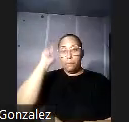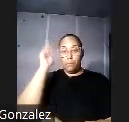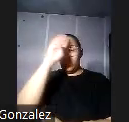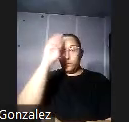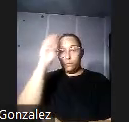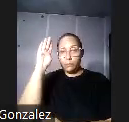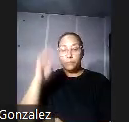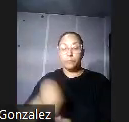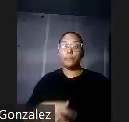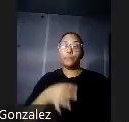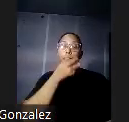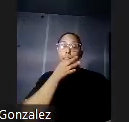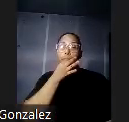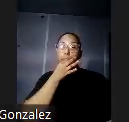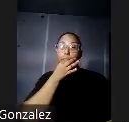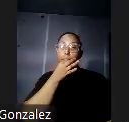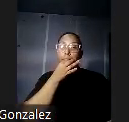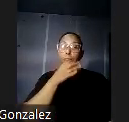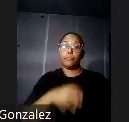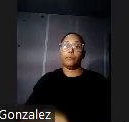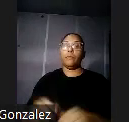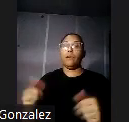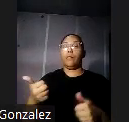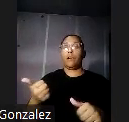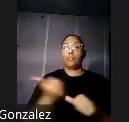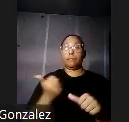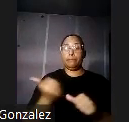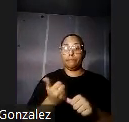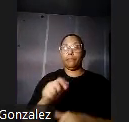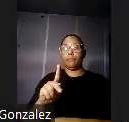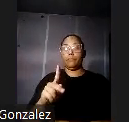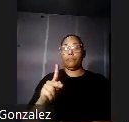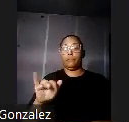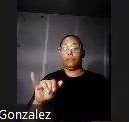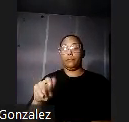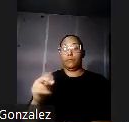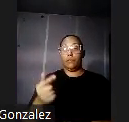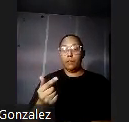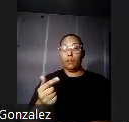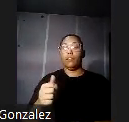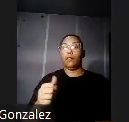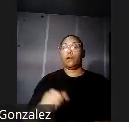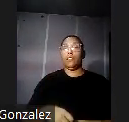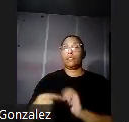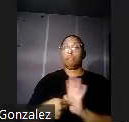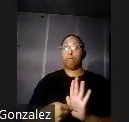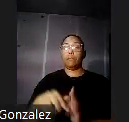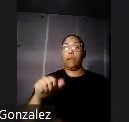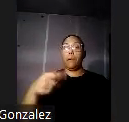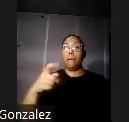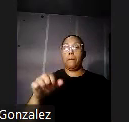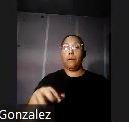pronto él y su asistente el doctor King reconocieron la anemia la descrita como pereza e